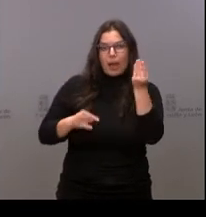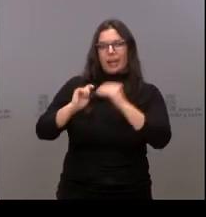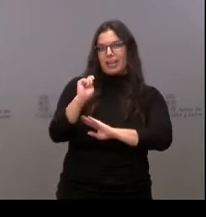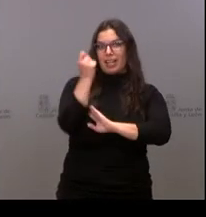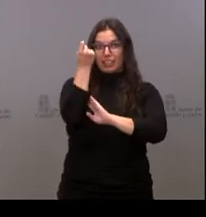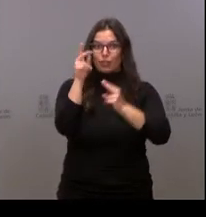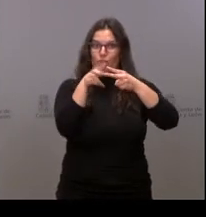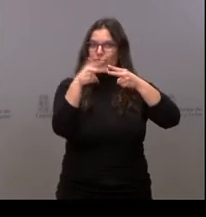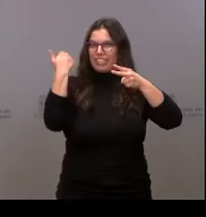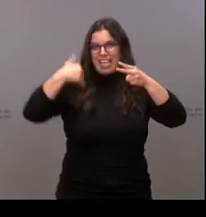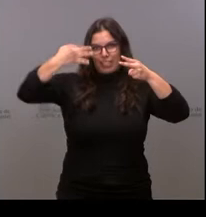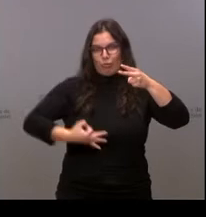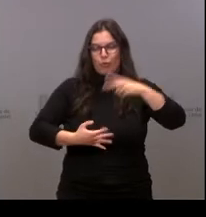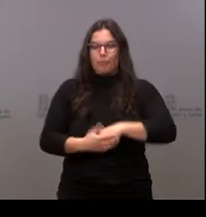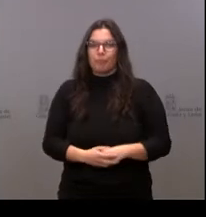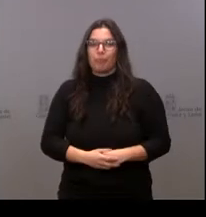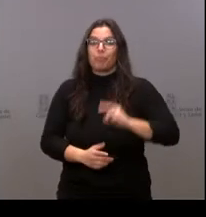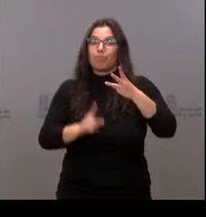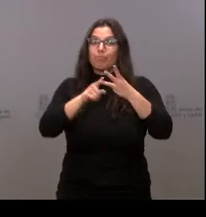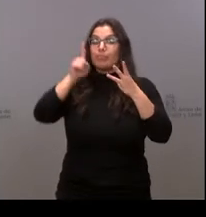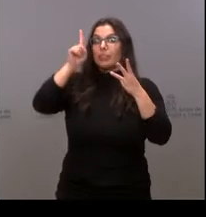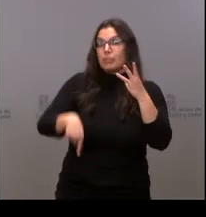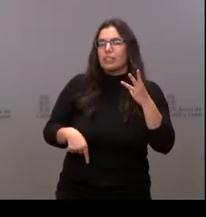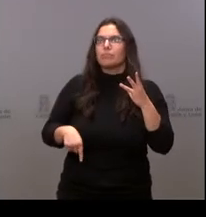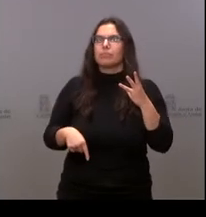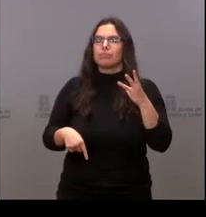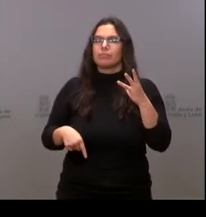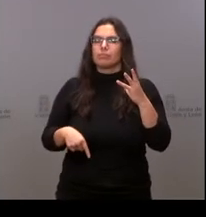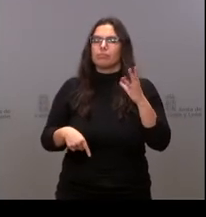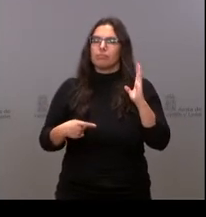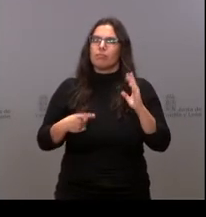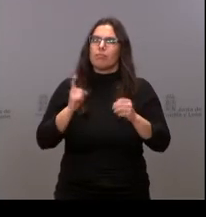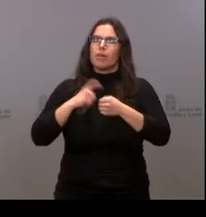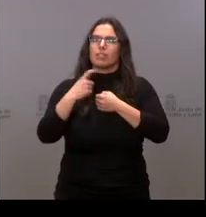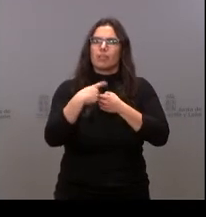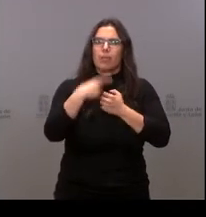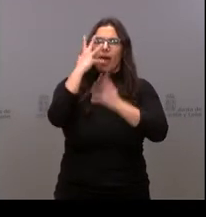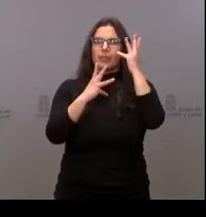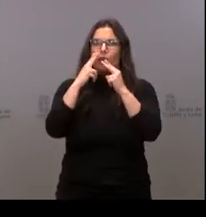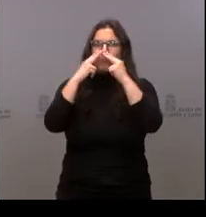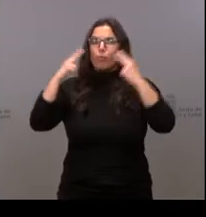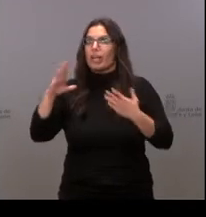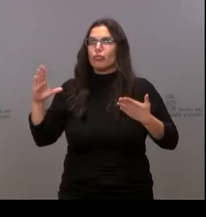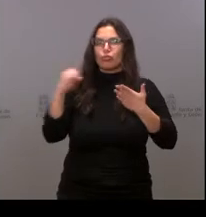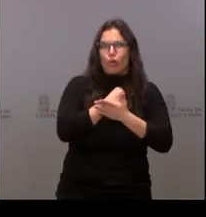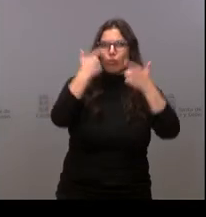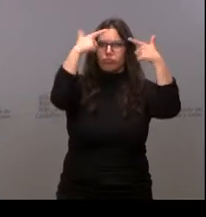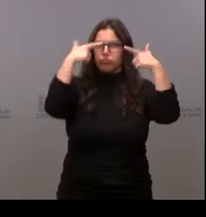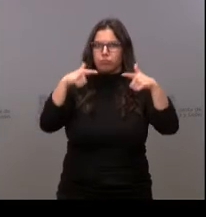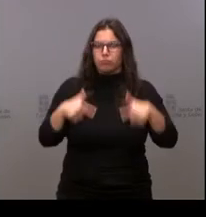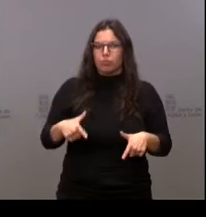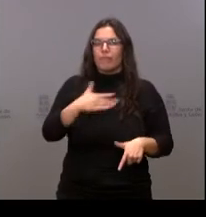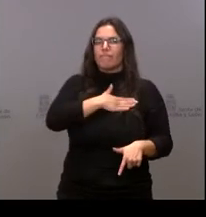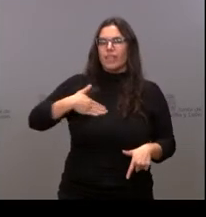premisas, de estar asegurado. También es un plan que goza con la participación de todas las administraciones. Y ahí quiero agradecer a la